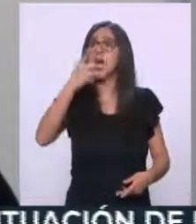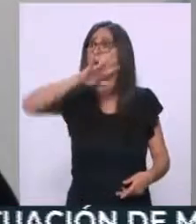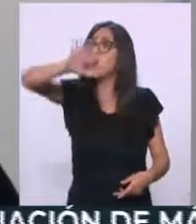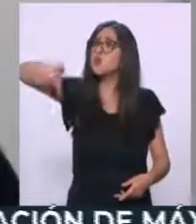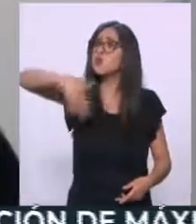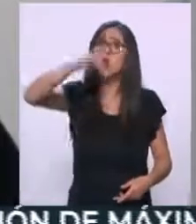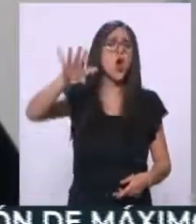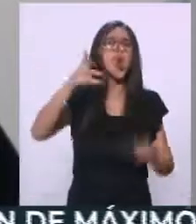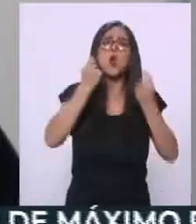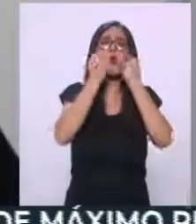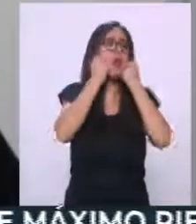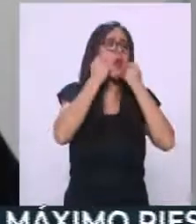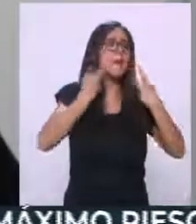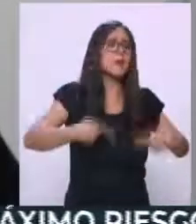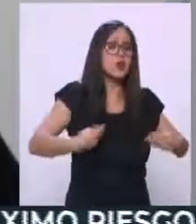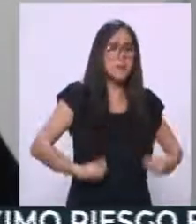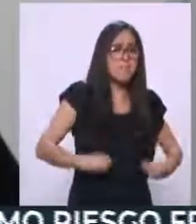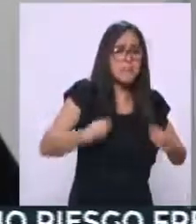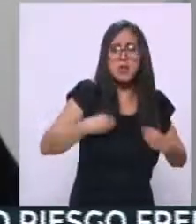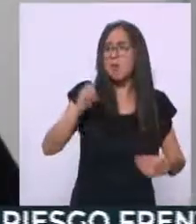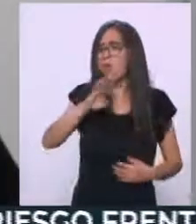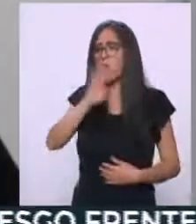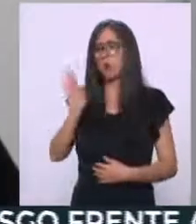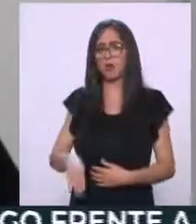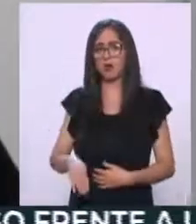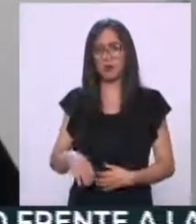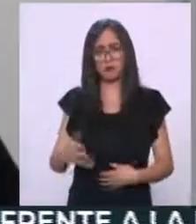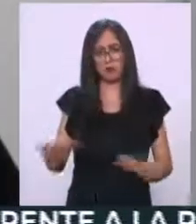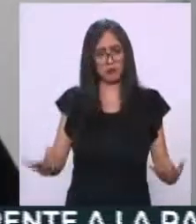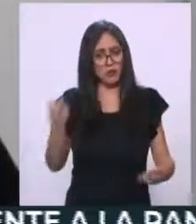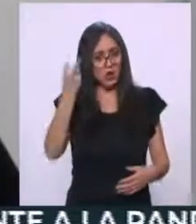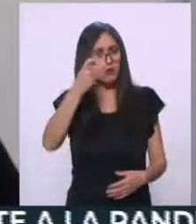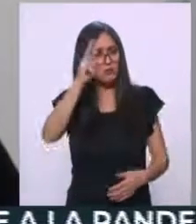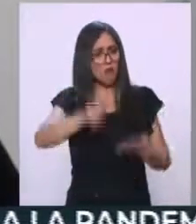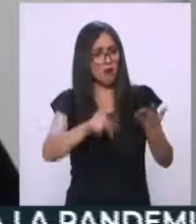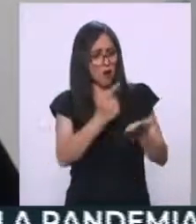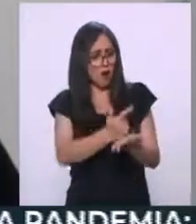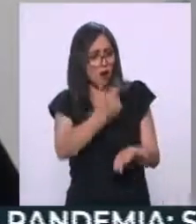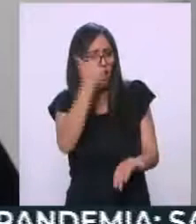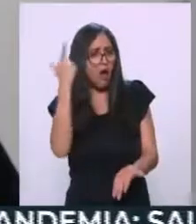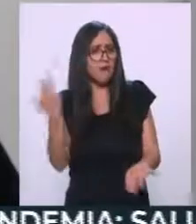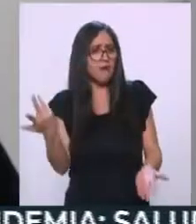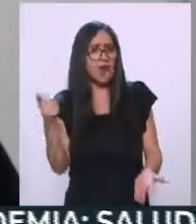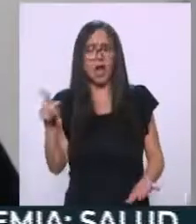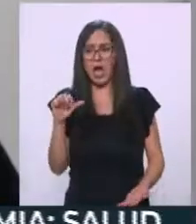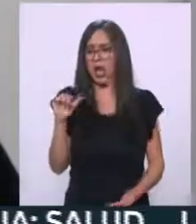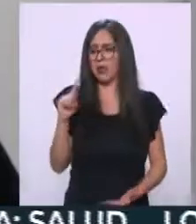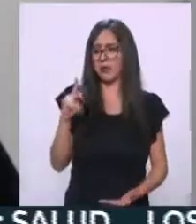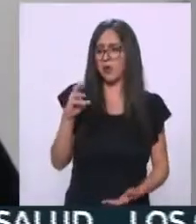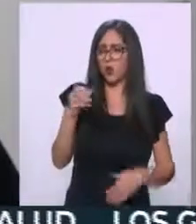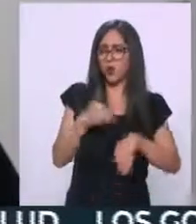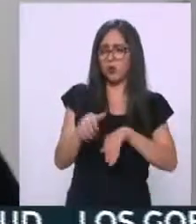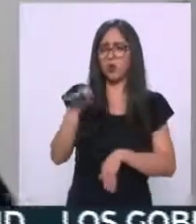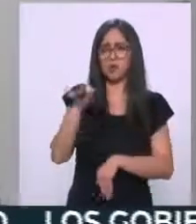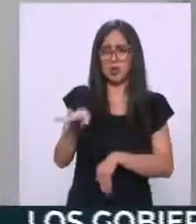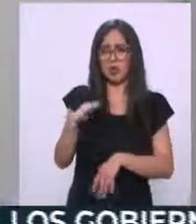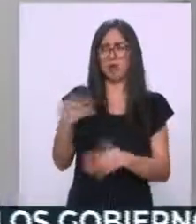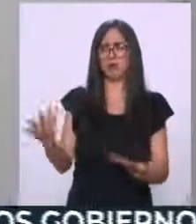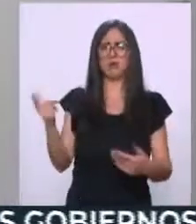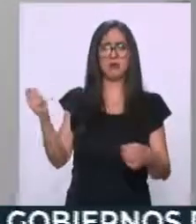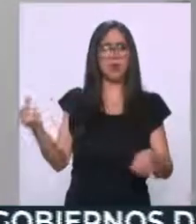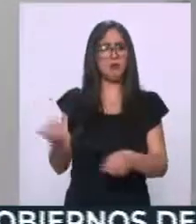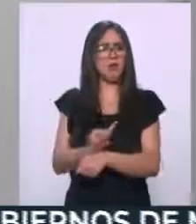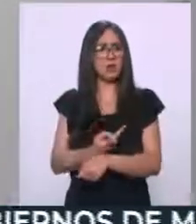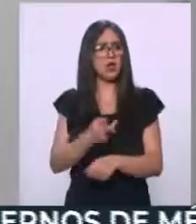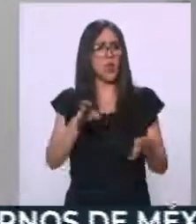Y entonces esperamos que las autoridades investiguen de oficio. Ya artículo 19 se pronunció al respecto. Y es muy grave que una